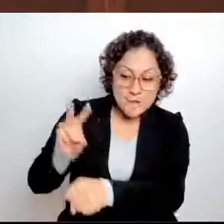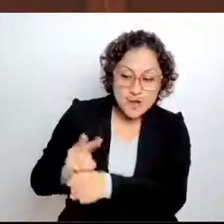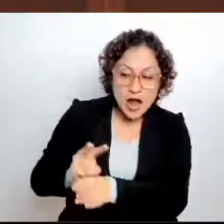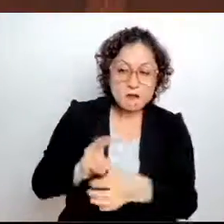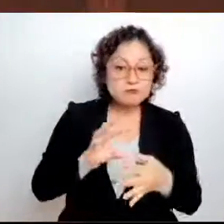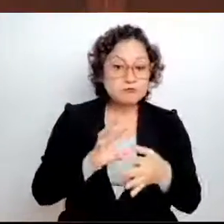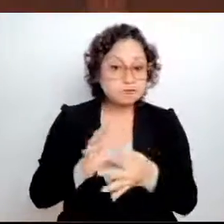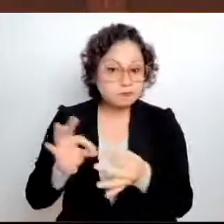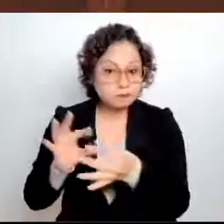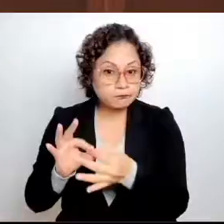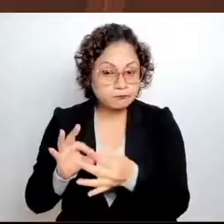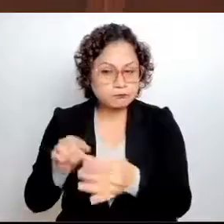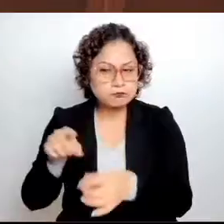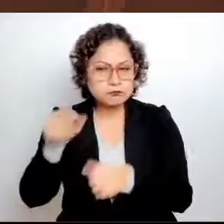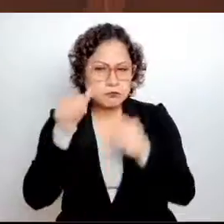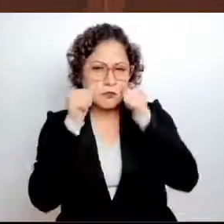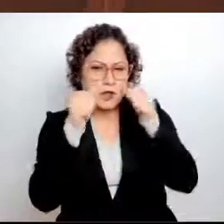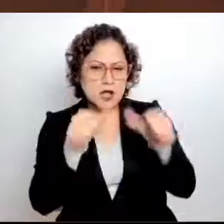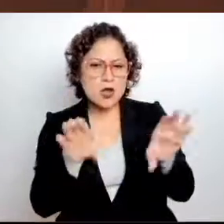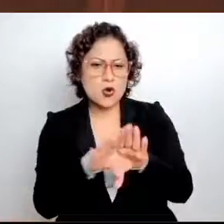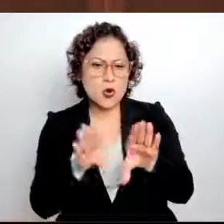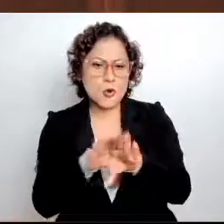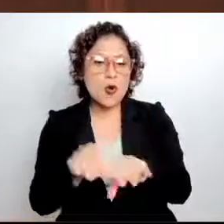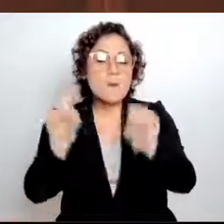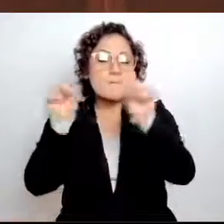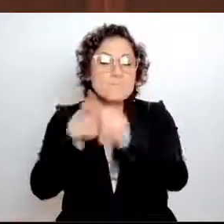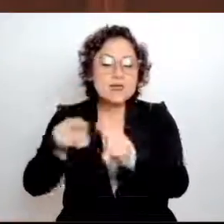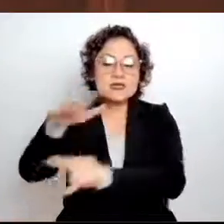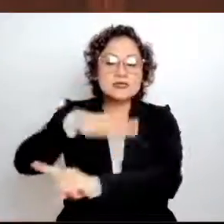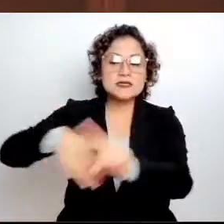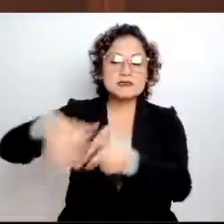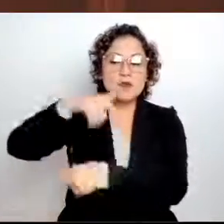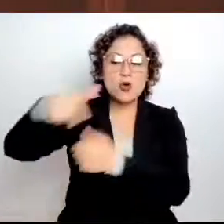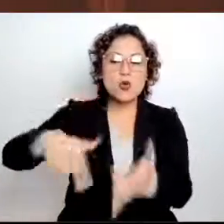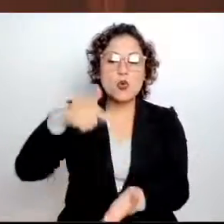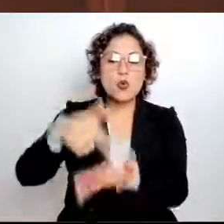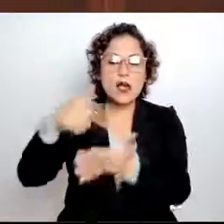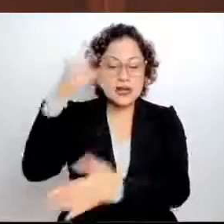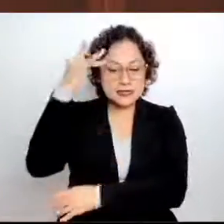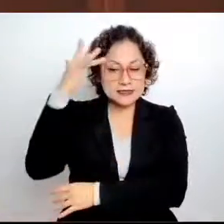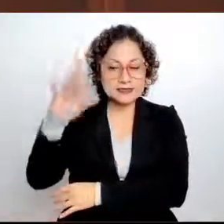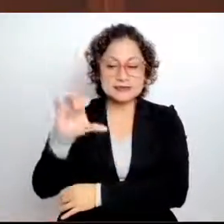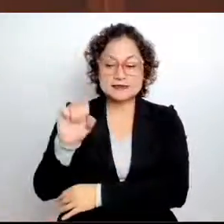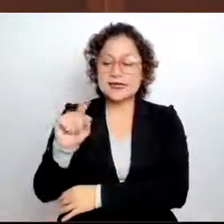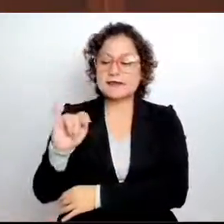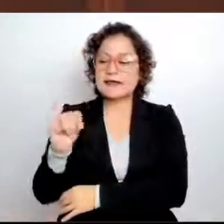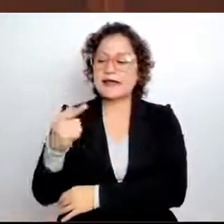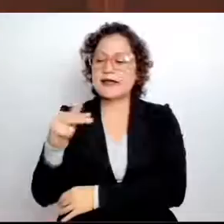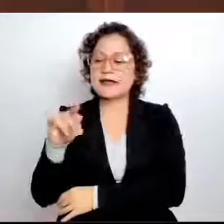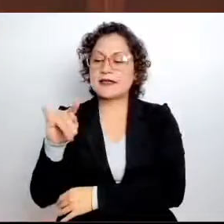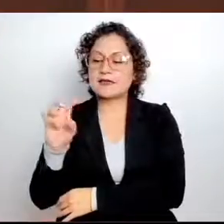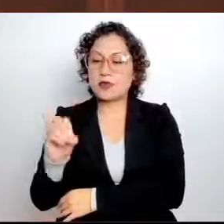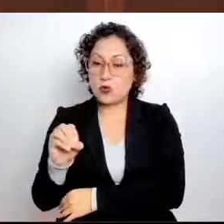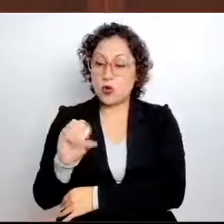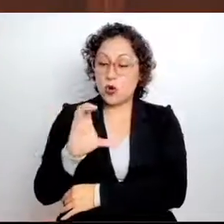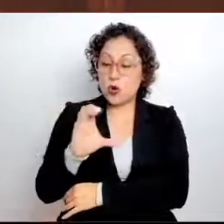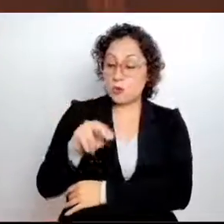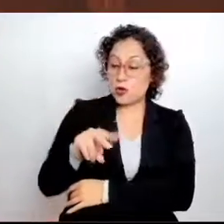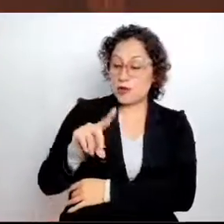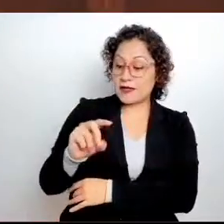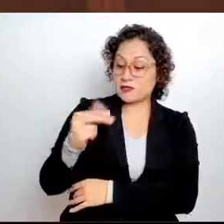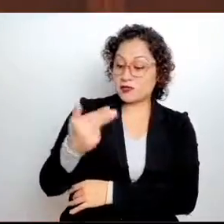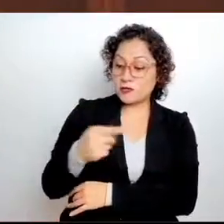Centro Penitenciario de Santiago de Que es donde, de acuerdo a la Comisión Nacional de Derechos Humanos, es la que ha sido más